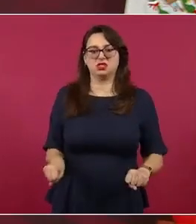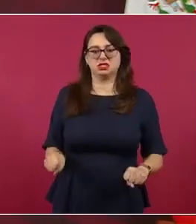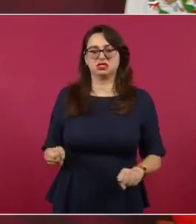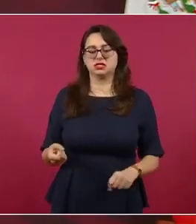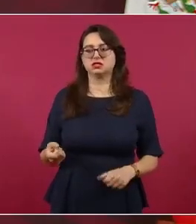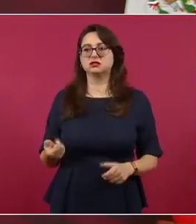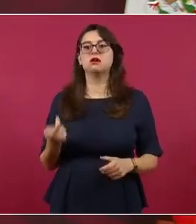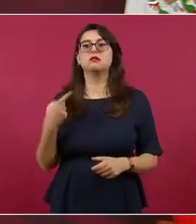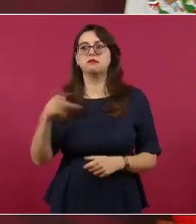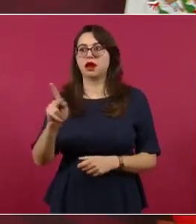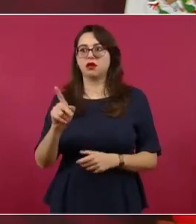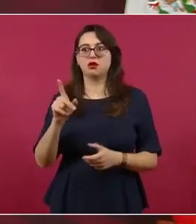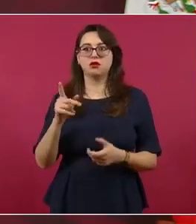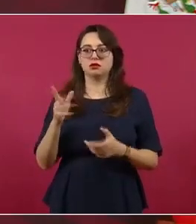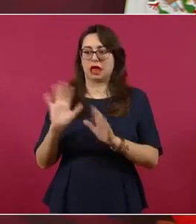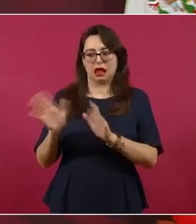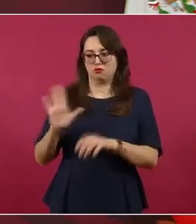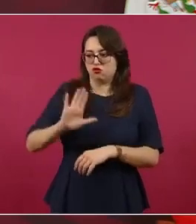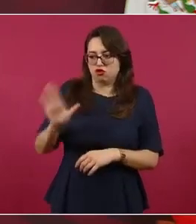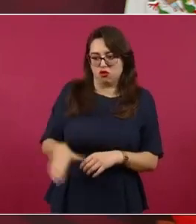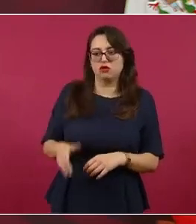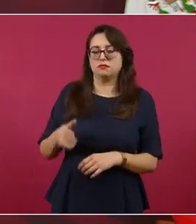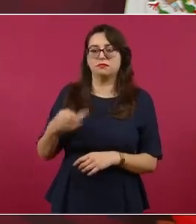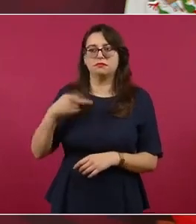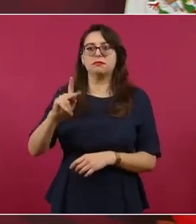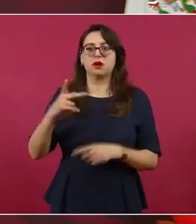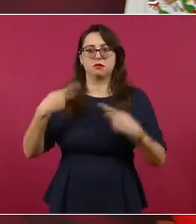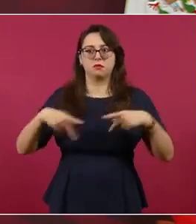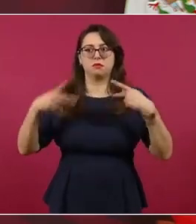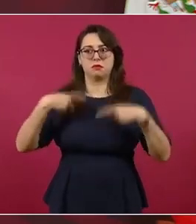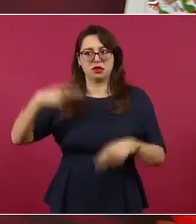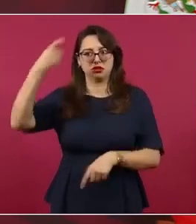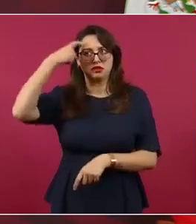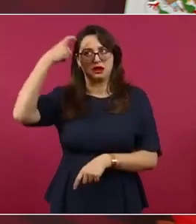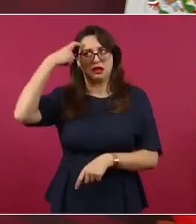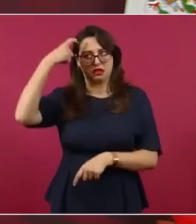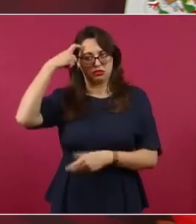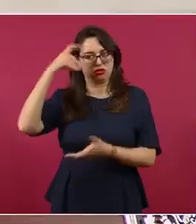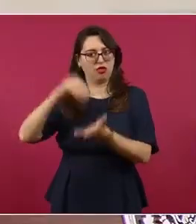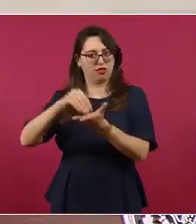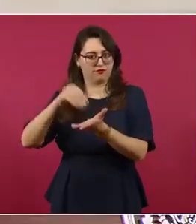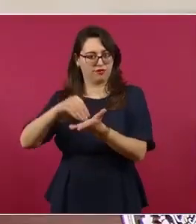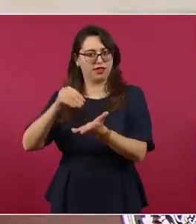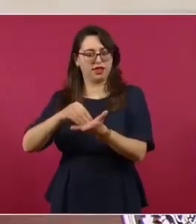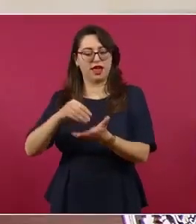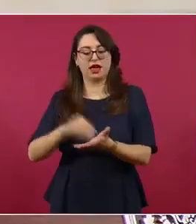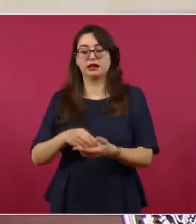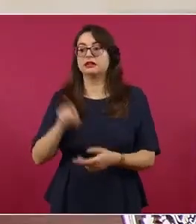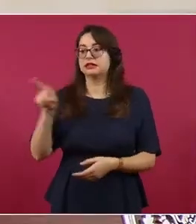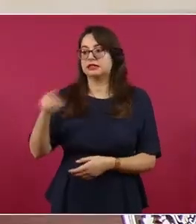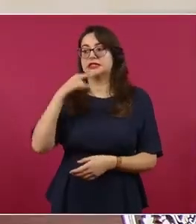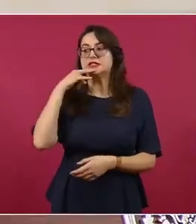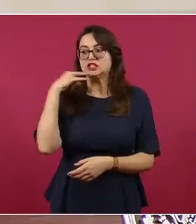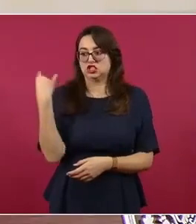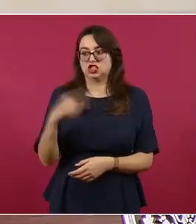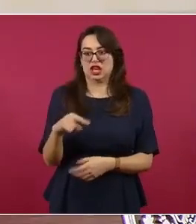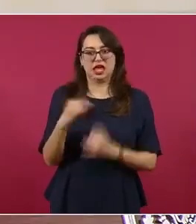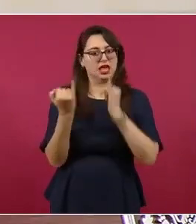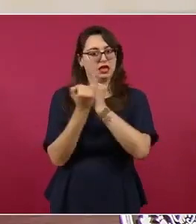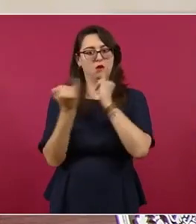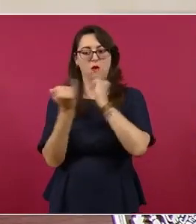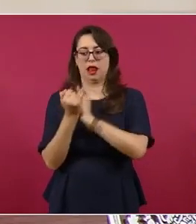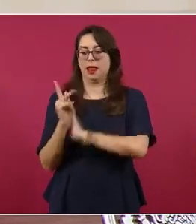franquismo como política. En Chile tienen el mismo problema, no está Pinochet, pero es